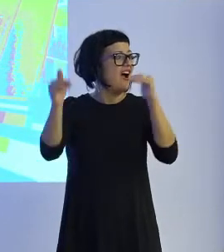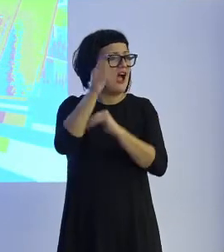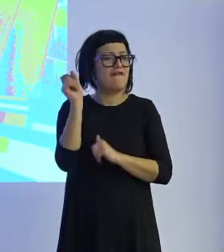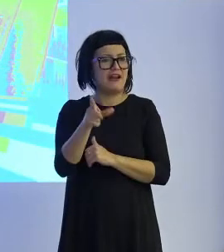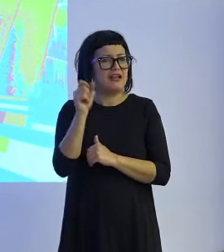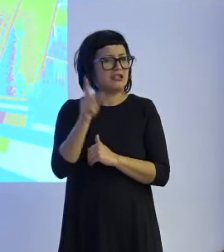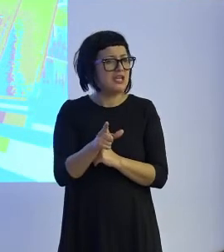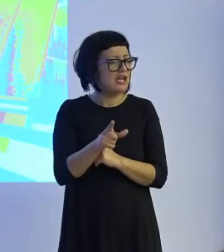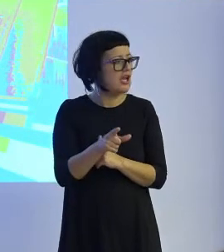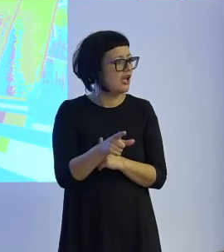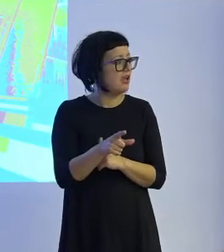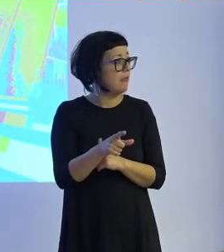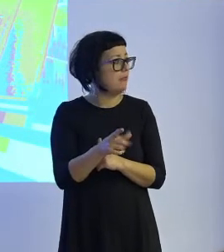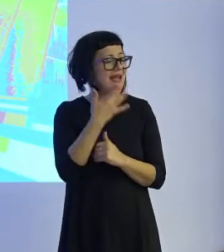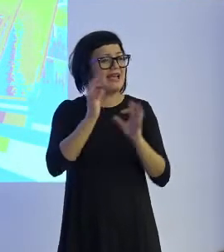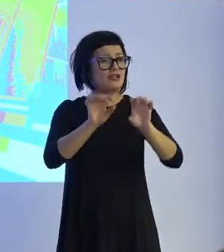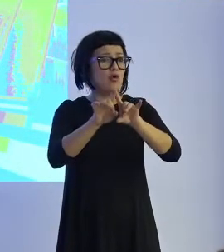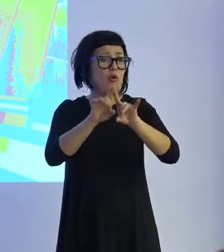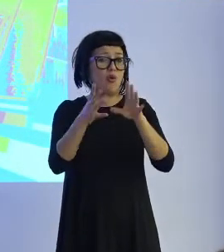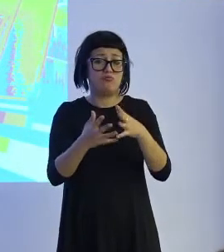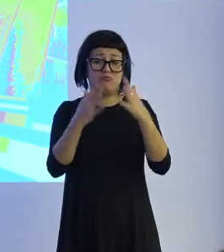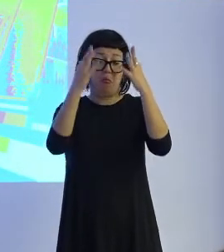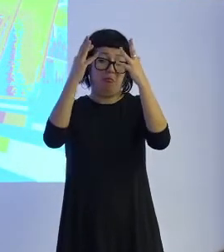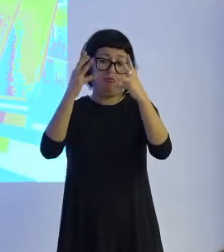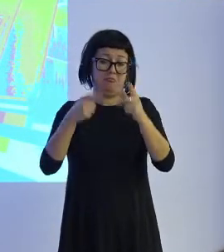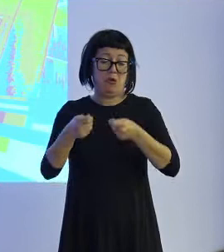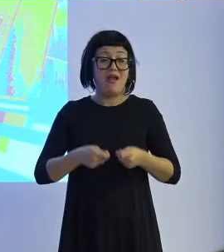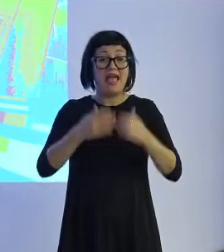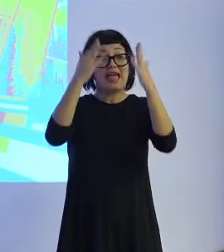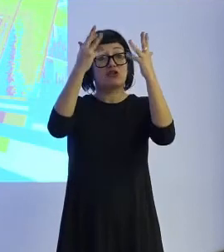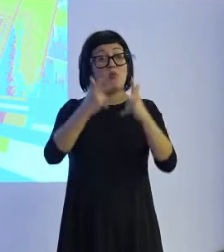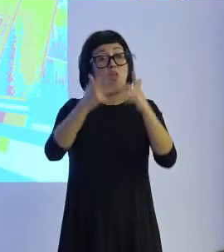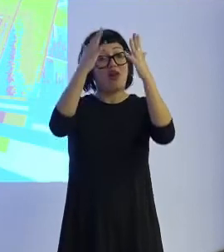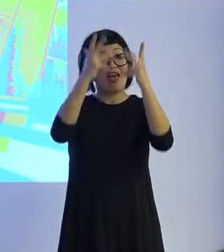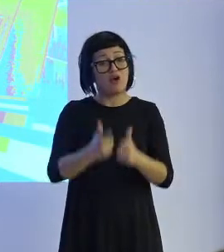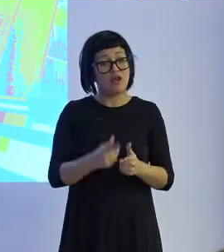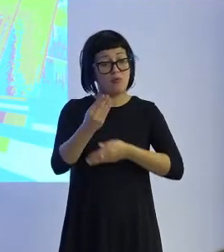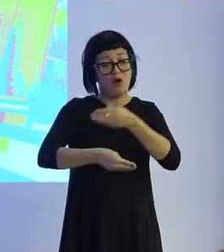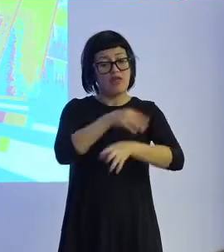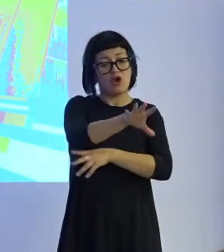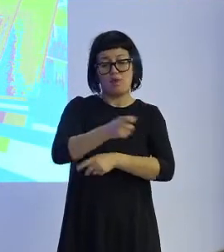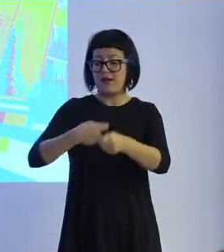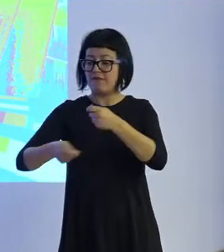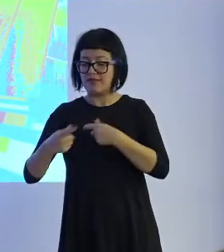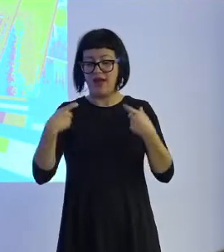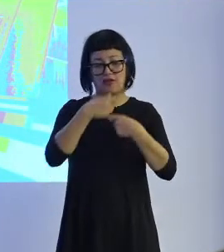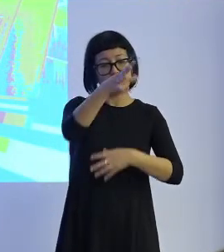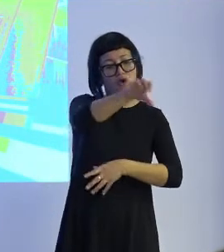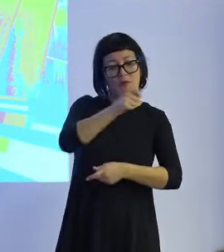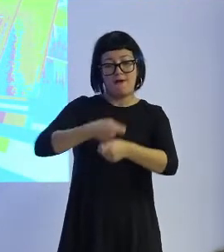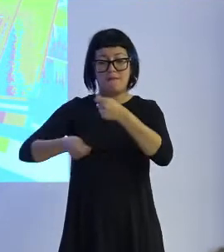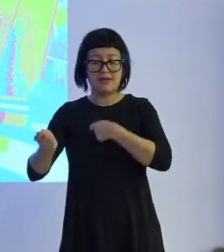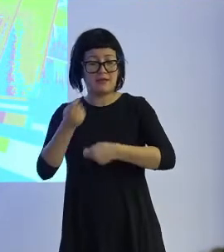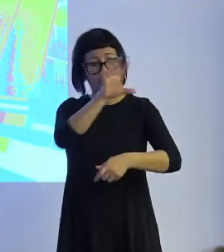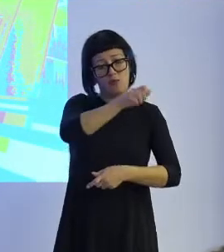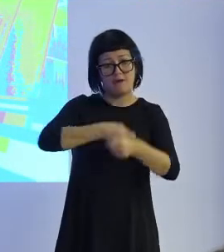un algoritmo que está emitiendo órdenes de compra y venta de acciones a una